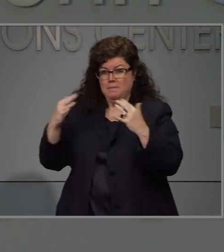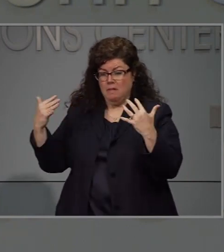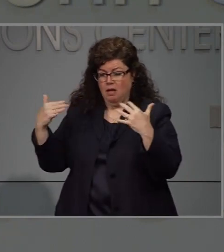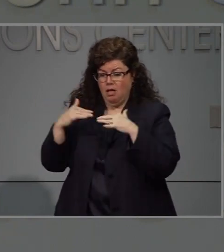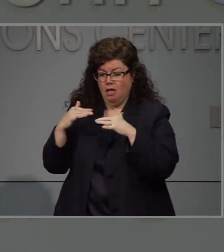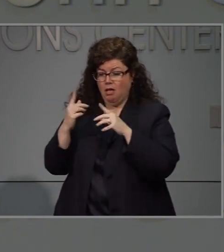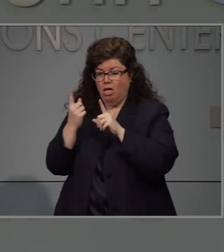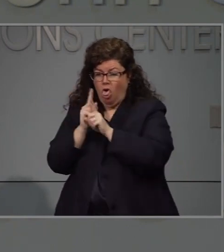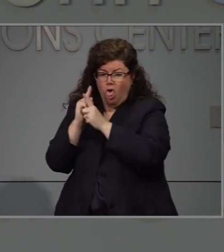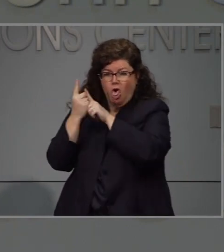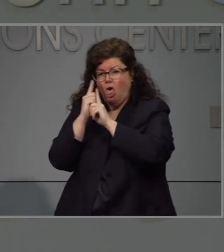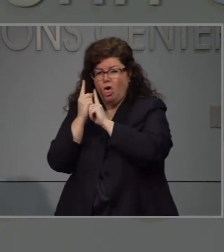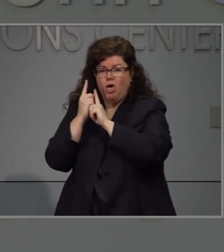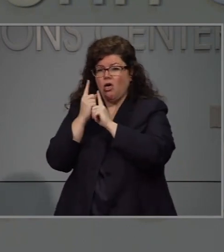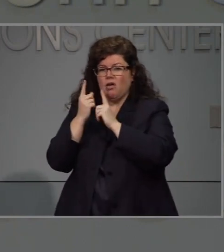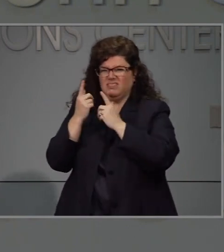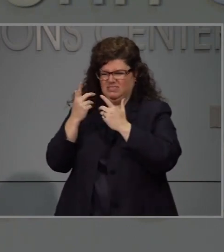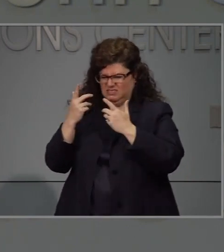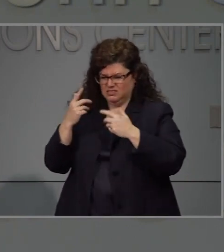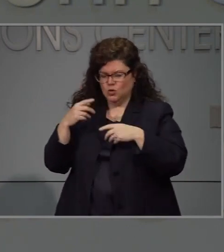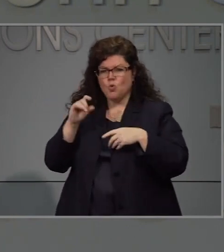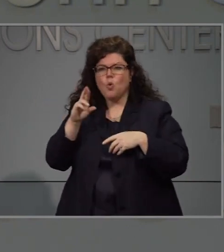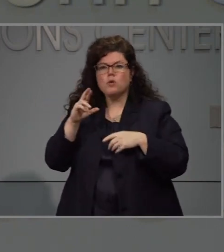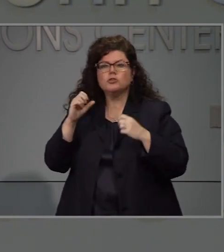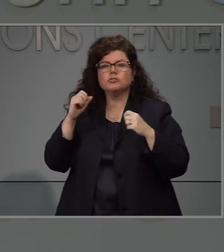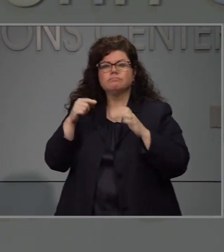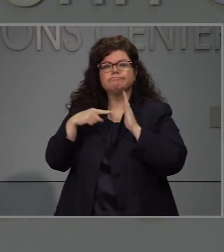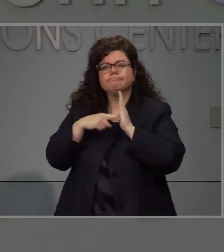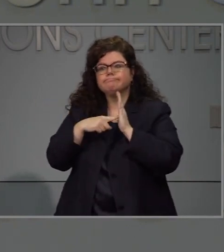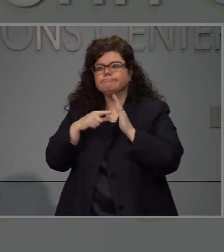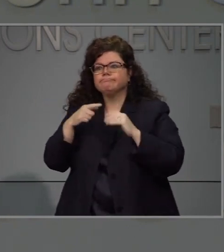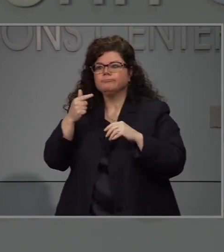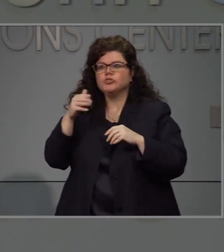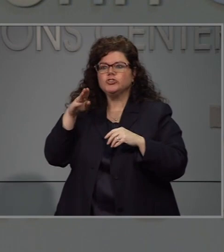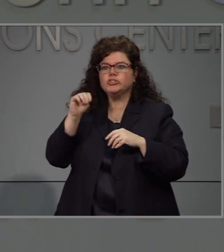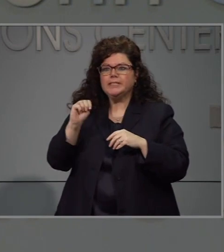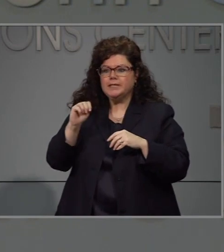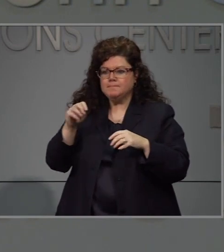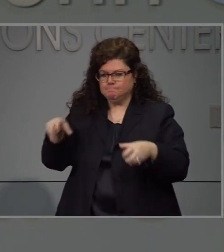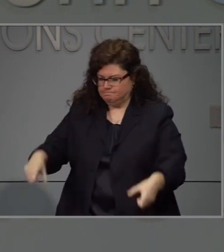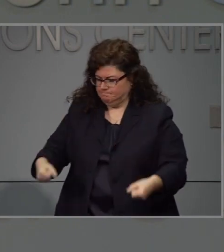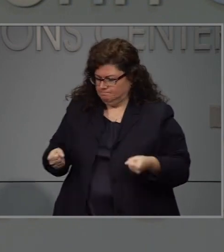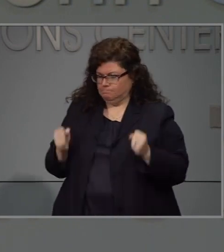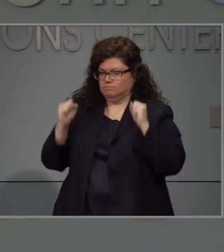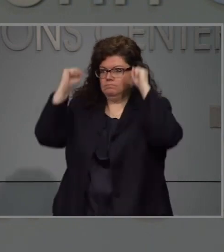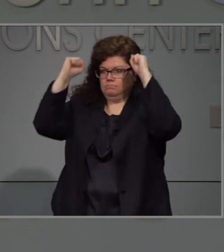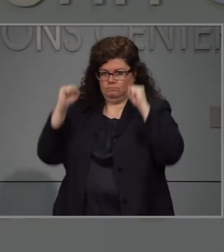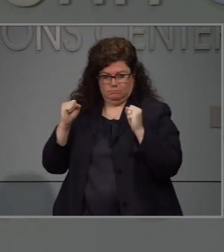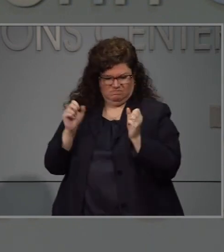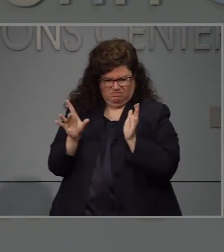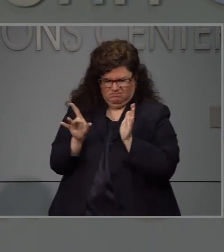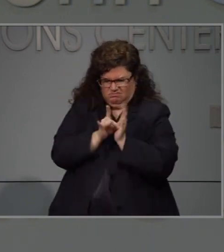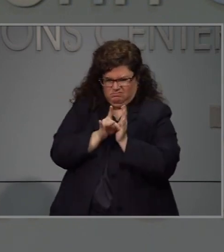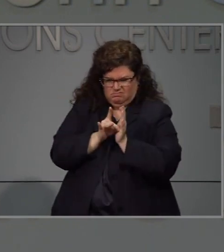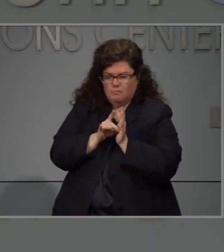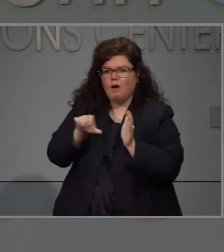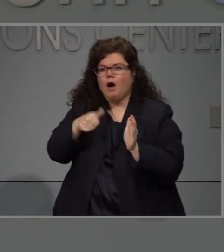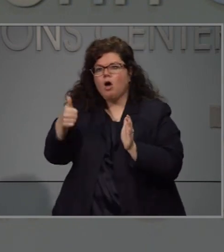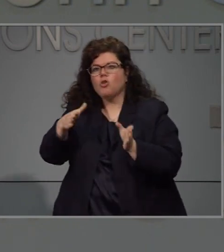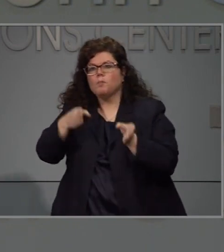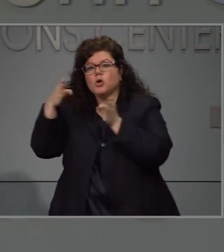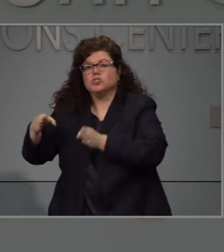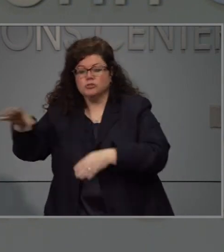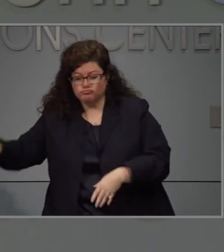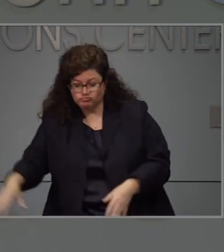interior las personas están juntas unas de otras están tocando artículos y la propagación del virus puede